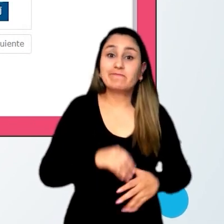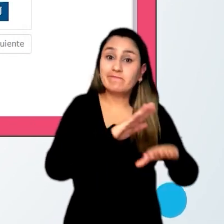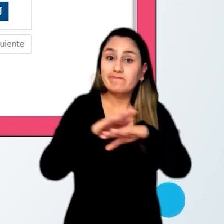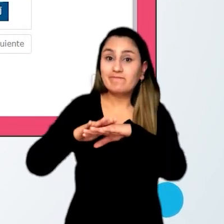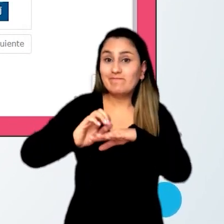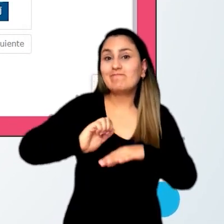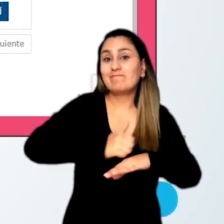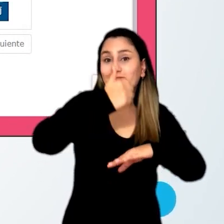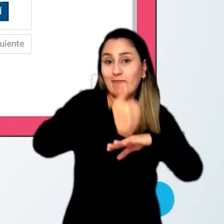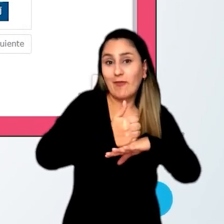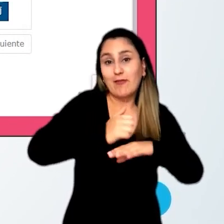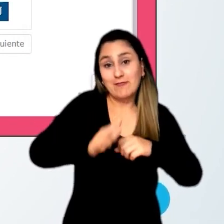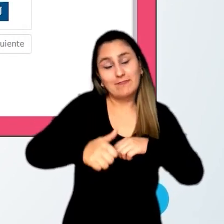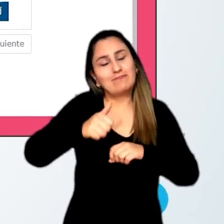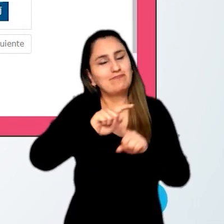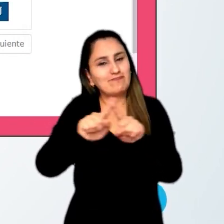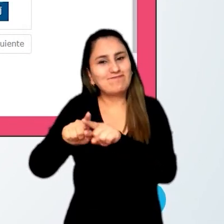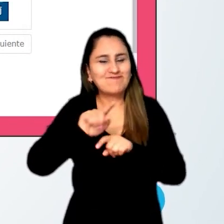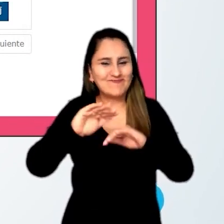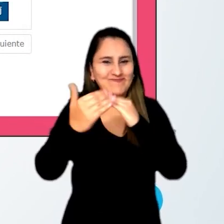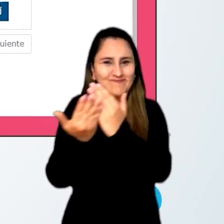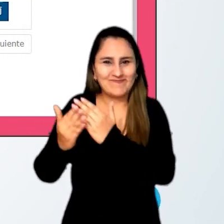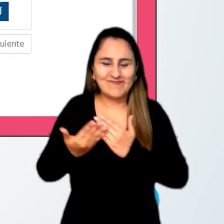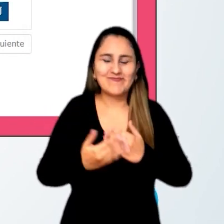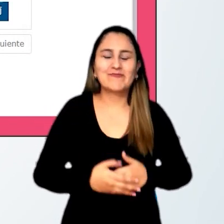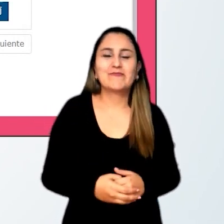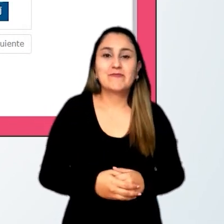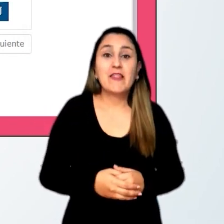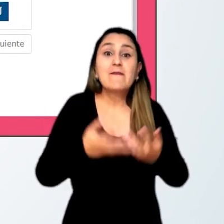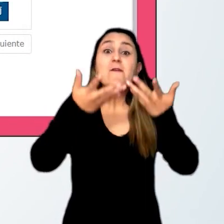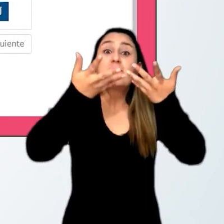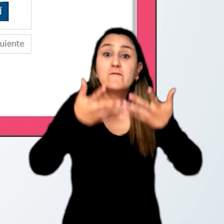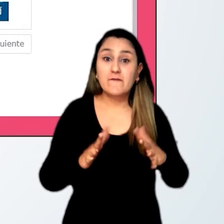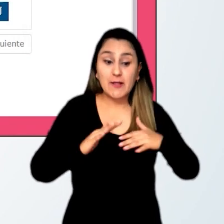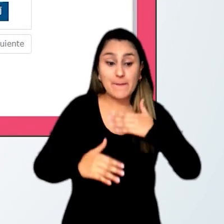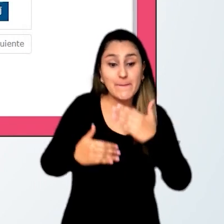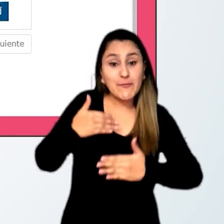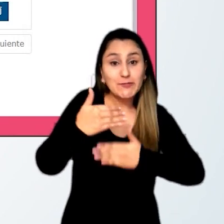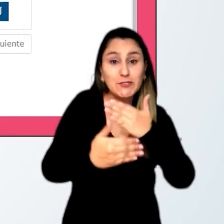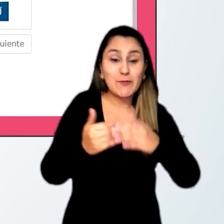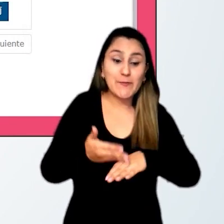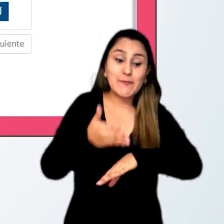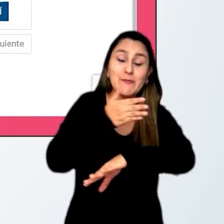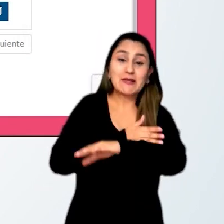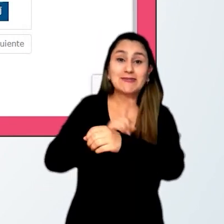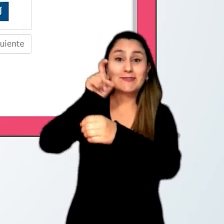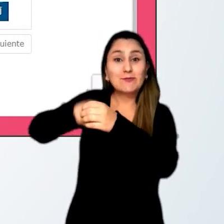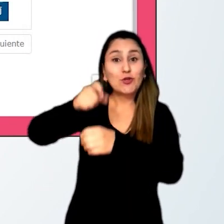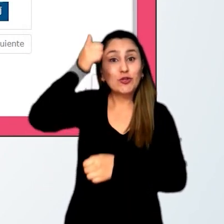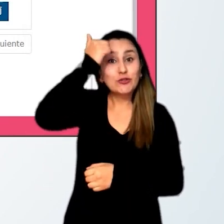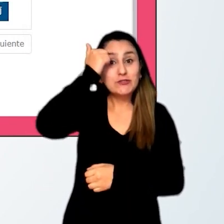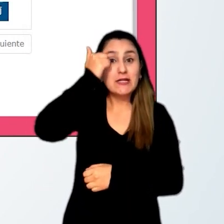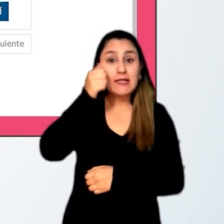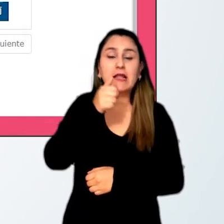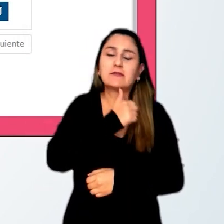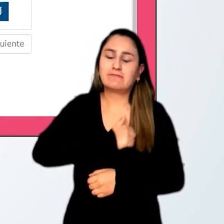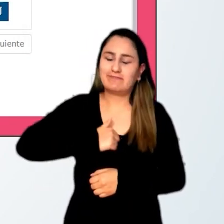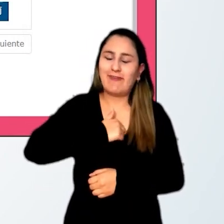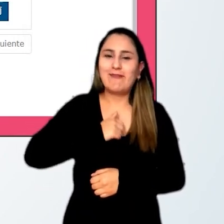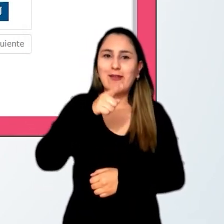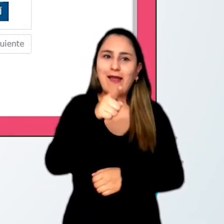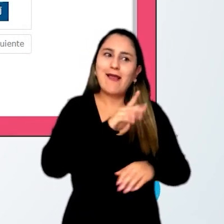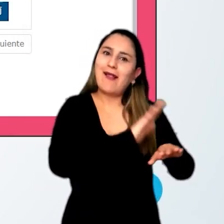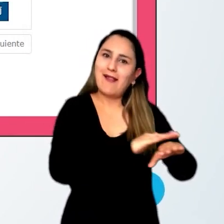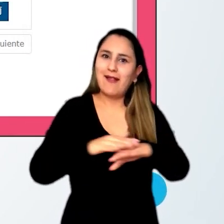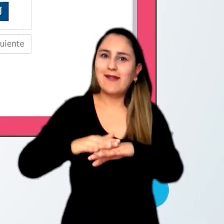rector o director de establecimiento educativo, una vez finalice el proceso de preinscripción de sus docentes, por favor